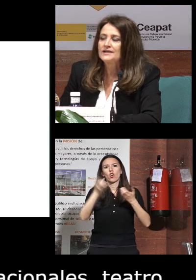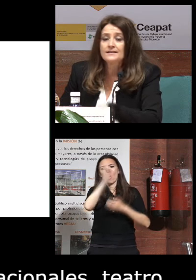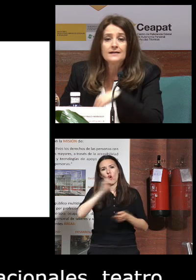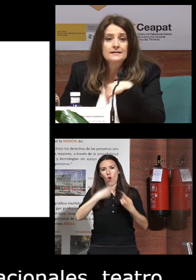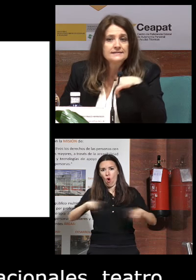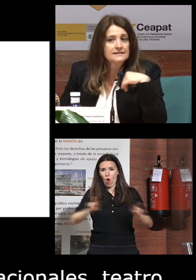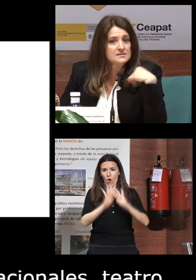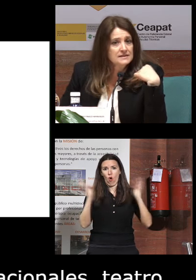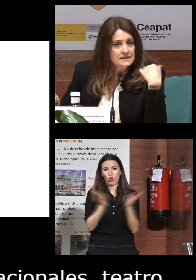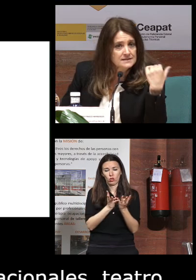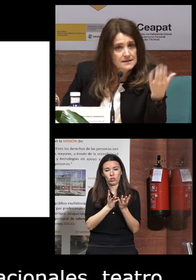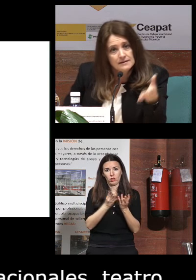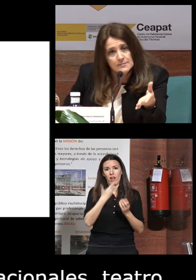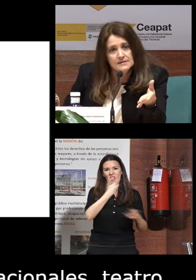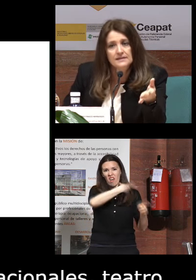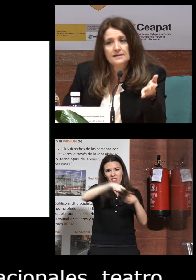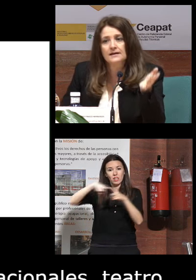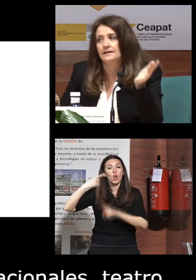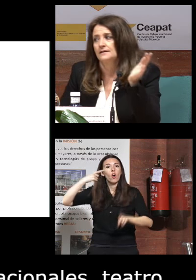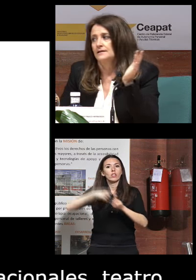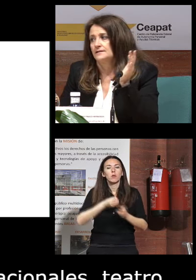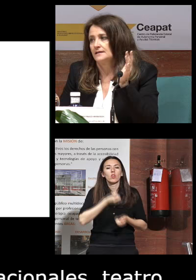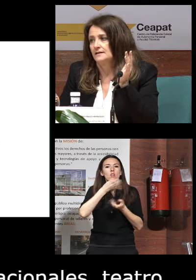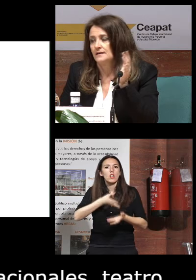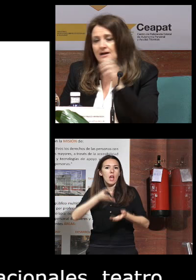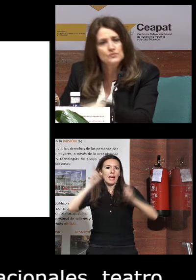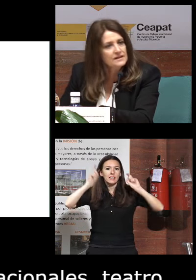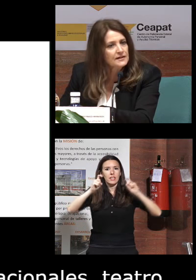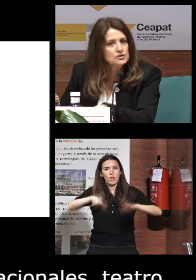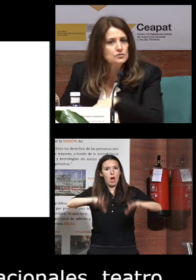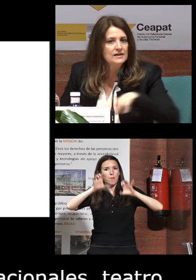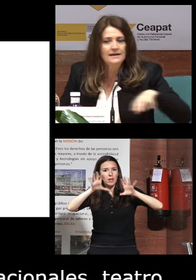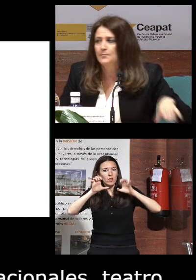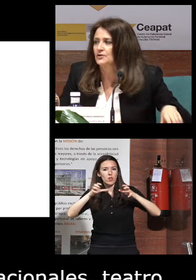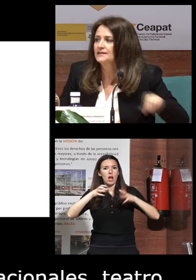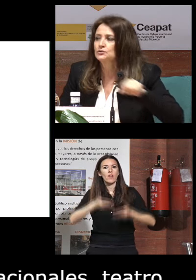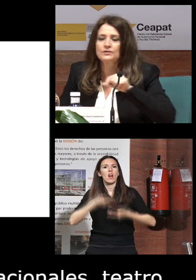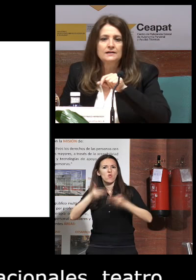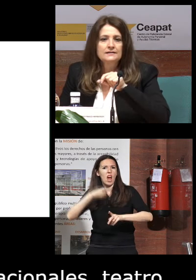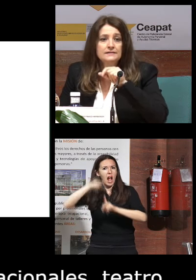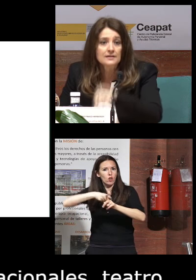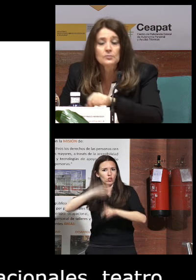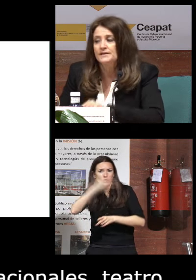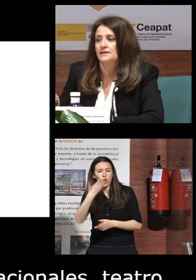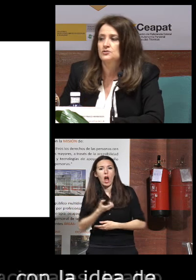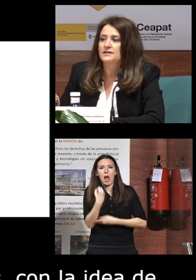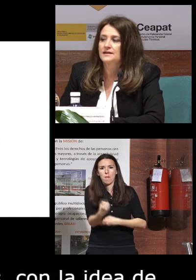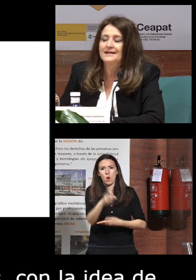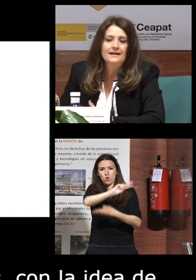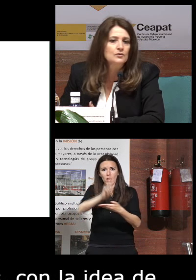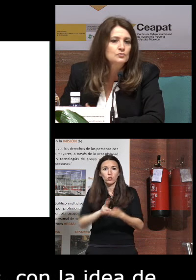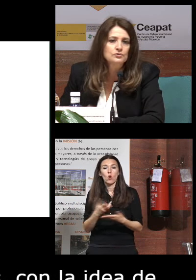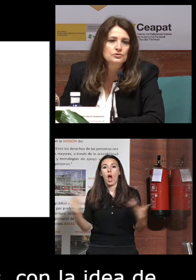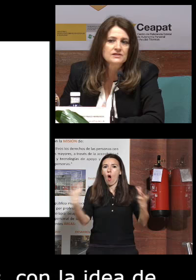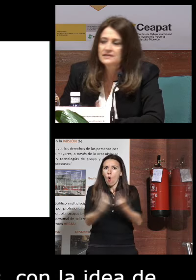con la idea de transmitir enseñanza aprendizaje de ayudar en el fracoso escolar en el apoyo a la lectura de dar compañía en la soledad